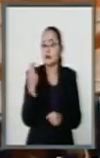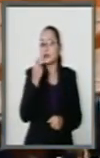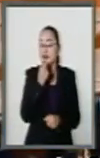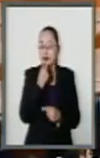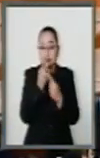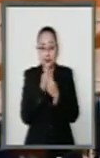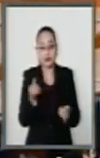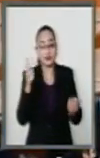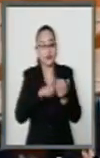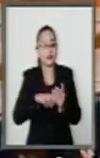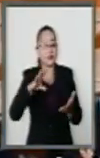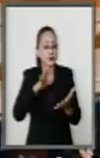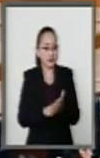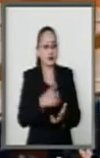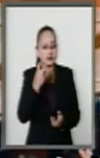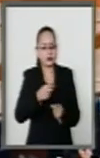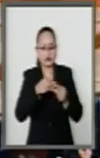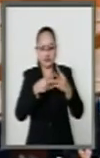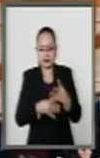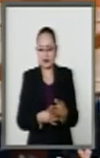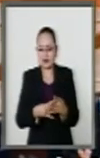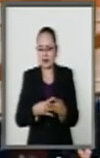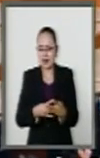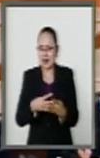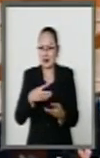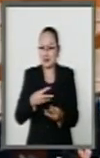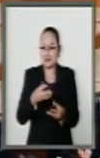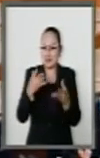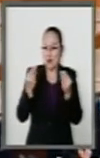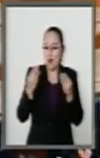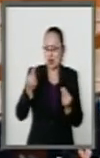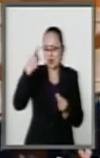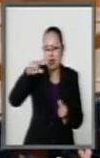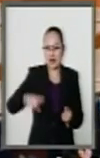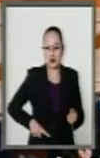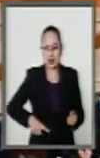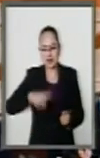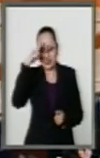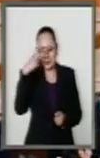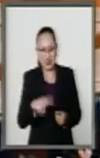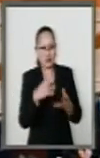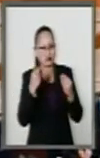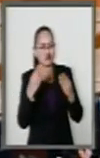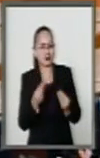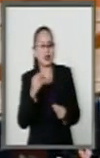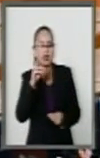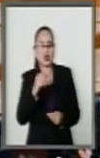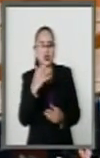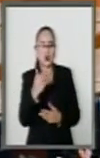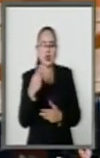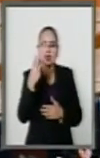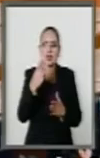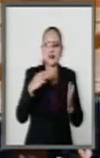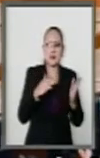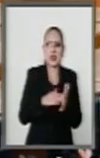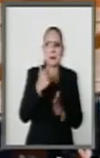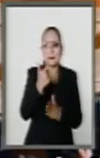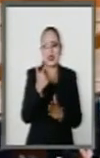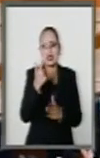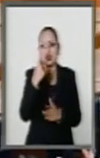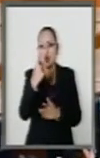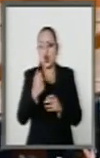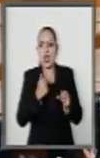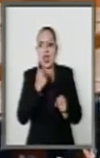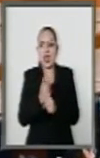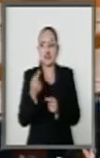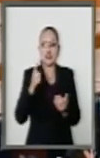Y la verdad que no es tanto para el Estado mexicano. Son 53 mil pesos al año, multiplíquenlos por